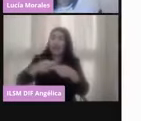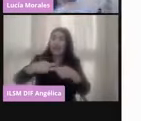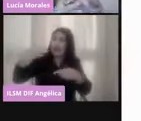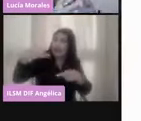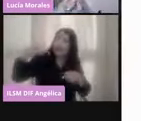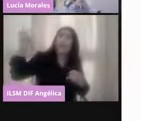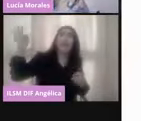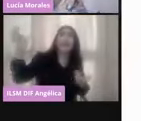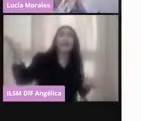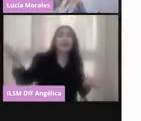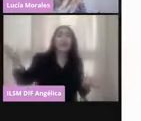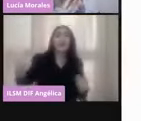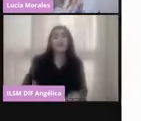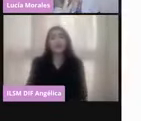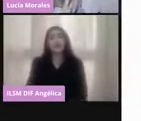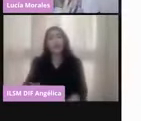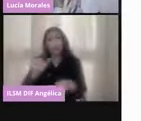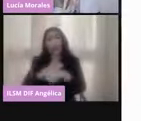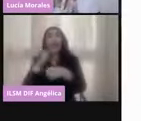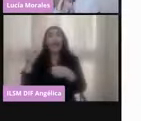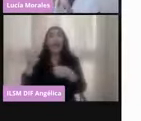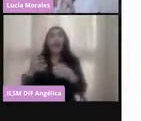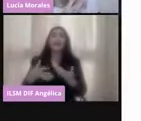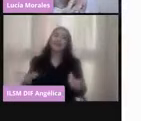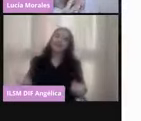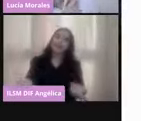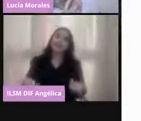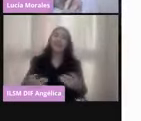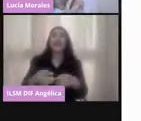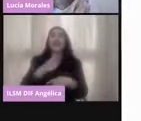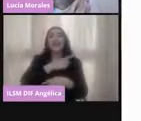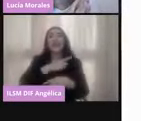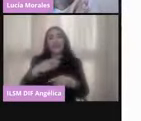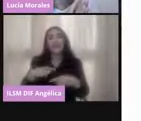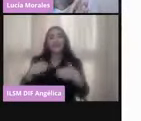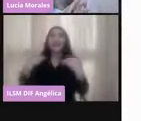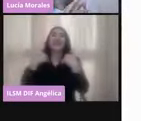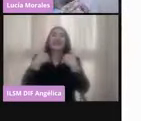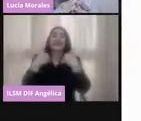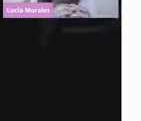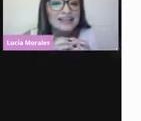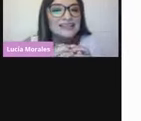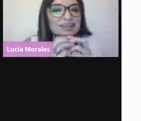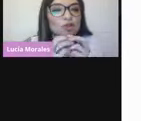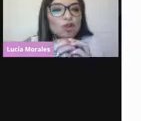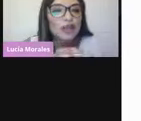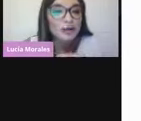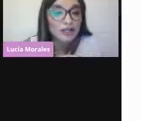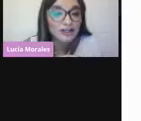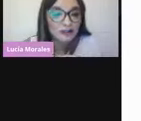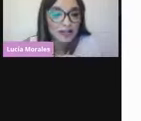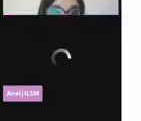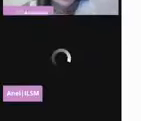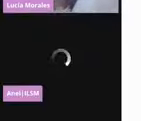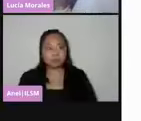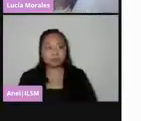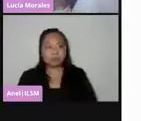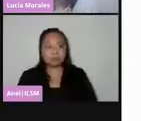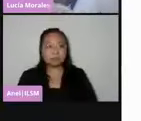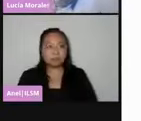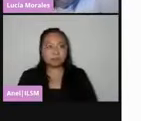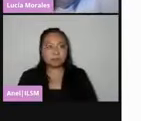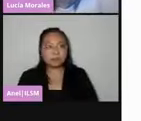qué? ¿no? Entonces, primero intentamos que es, si se regresa, por favor, la mesa directiva de casilla. Es un órgano electoral